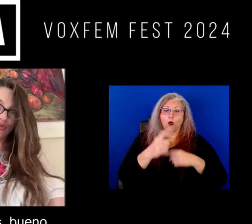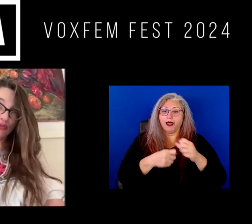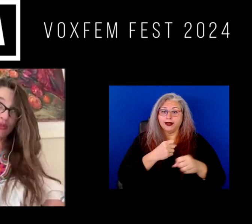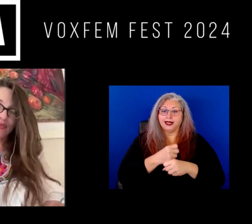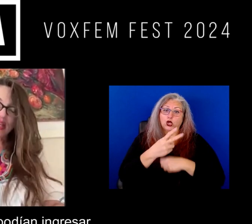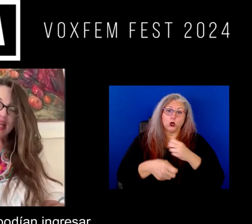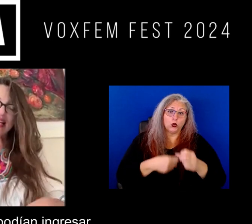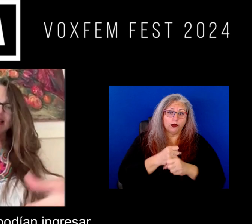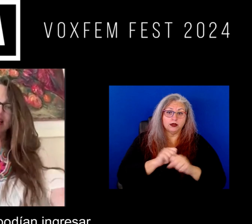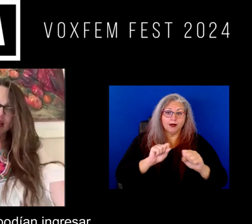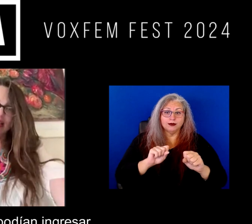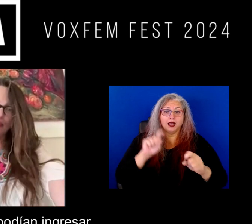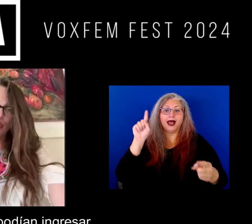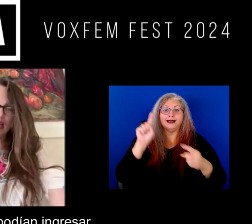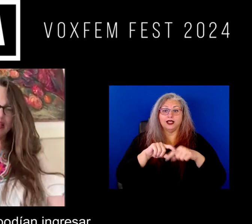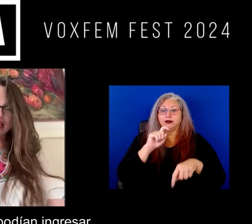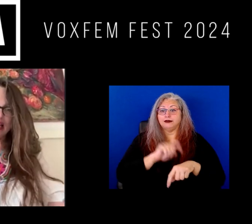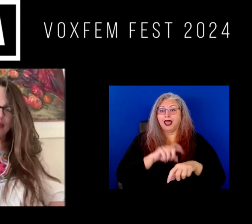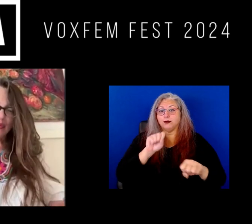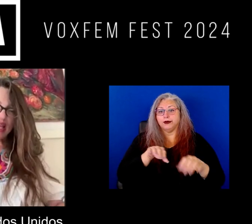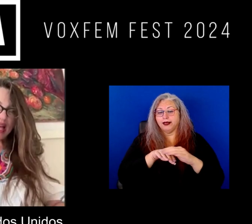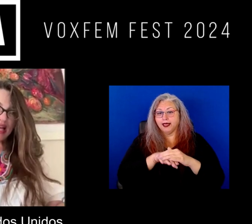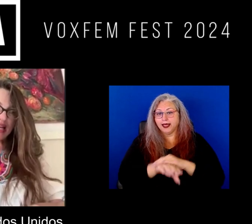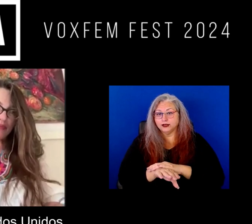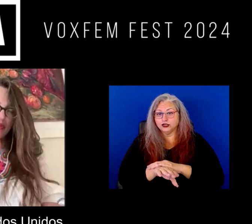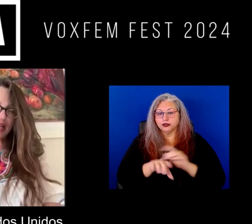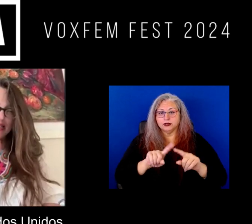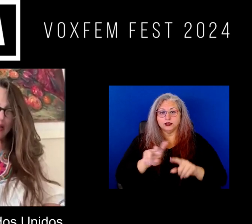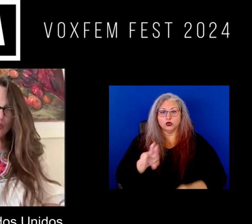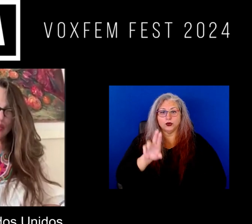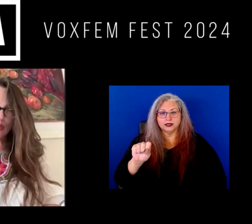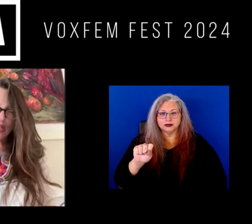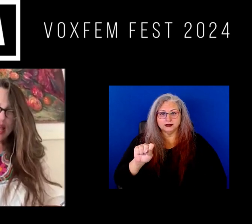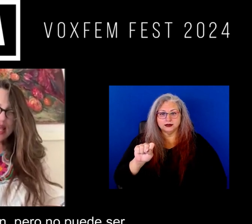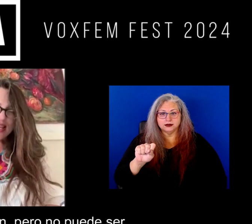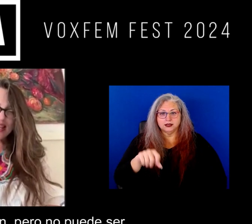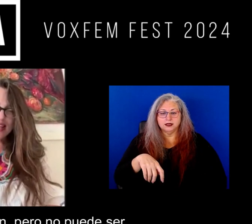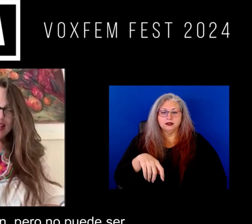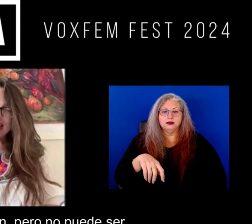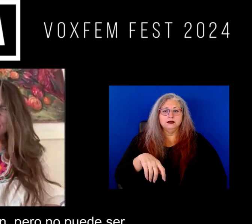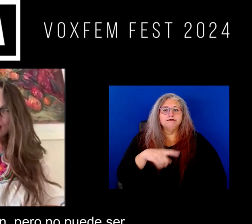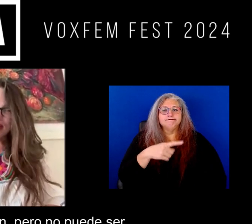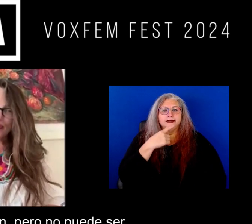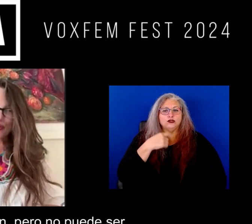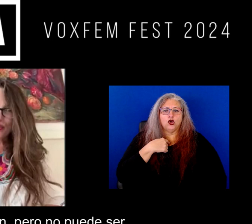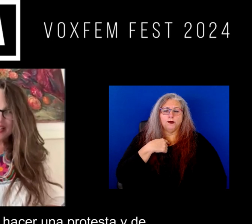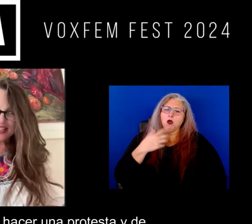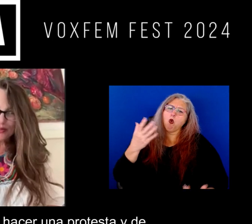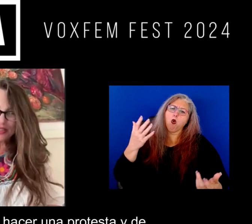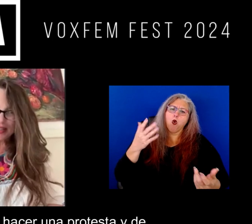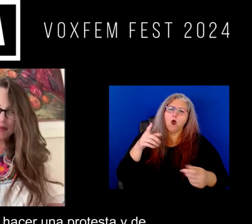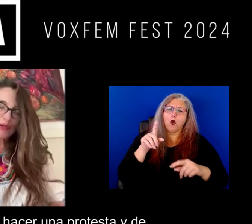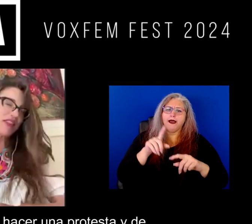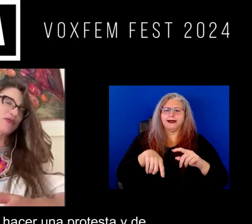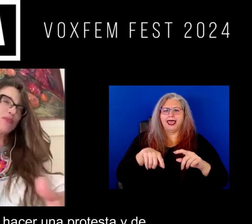dos años, bueno, hasta que podían ingresar a Estados Unidos y ellas me decían pero no puede